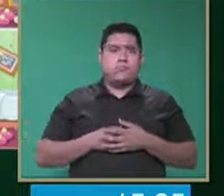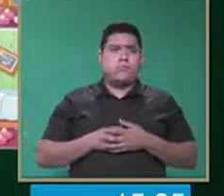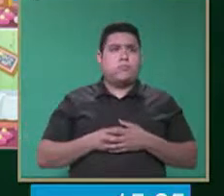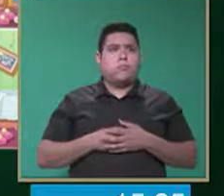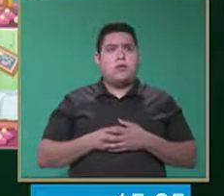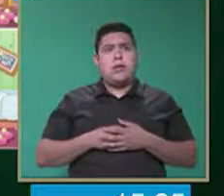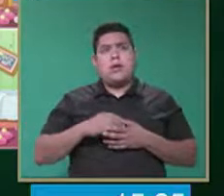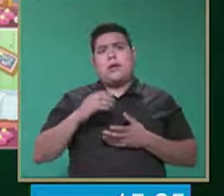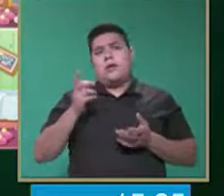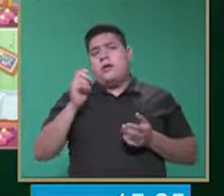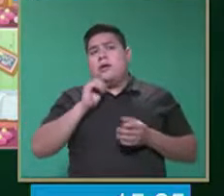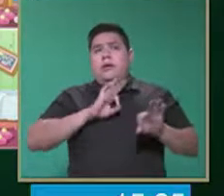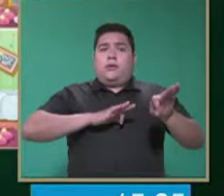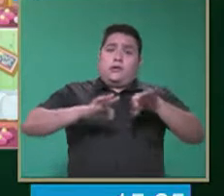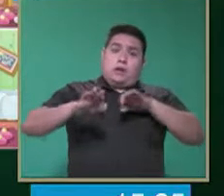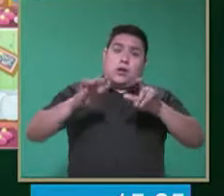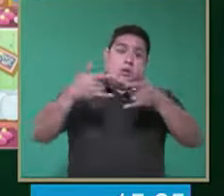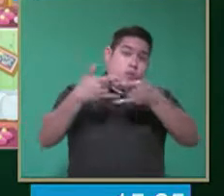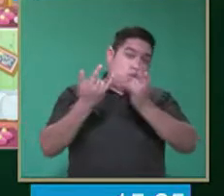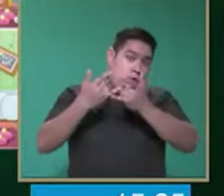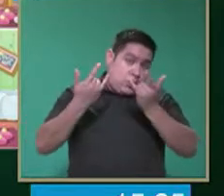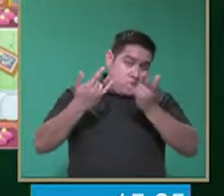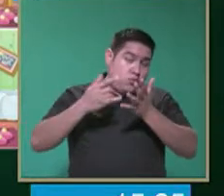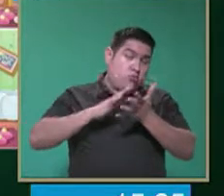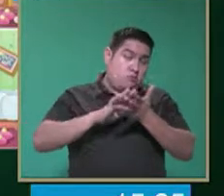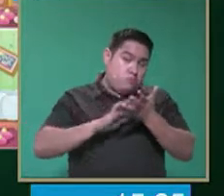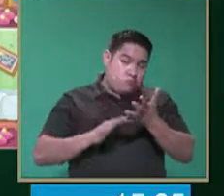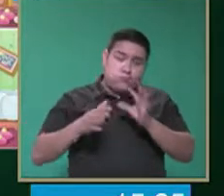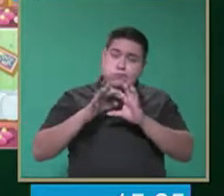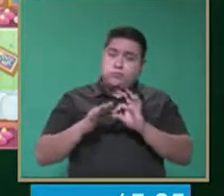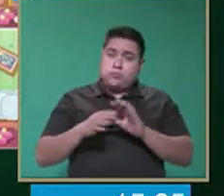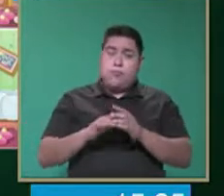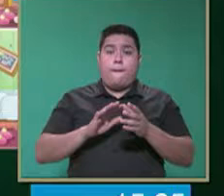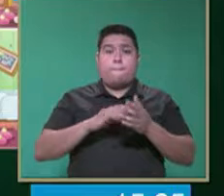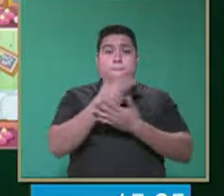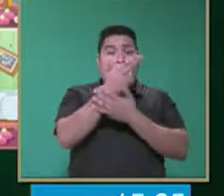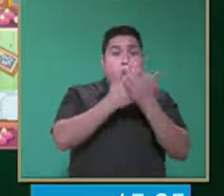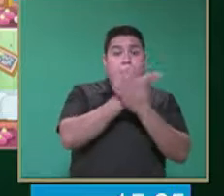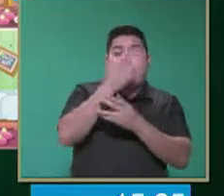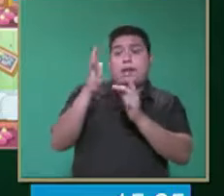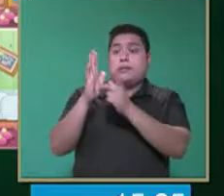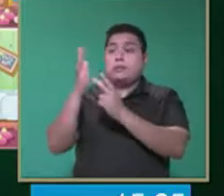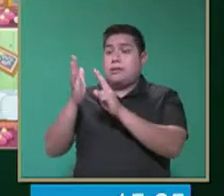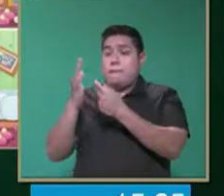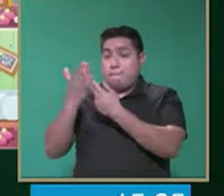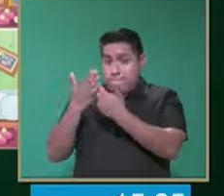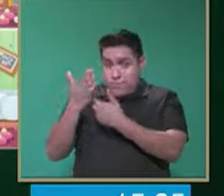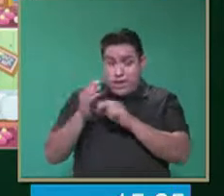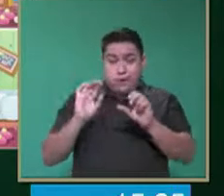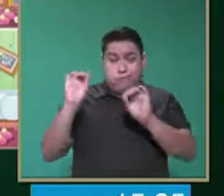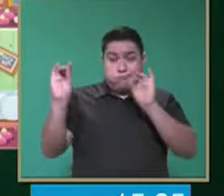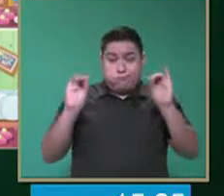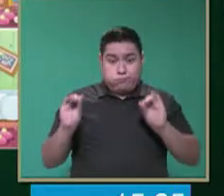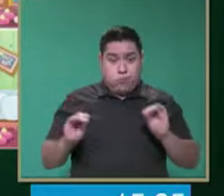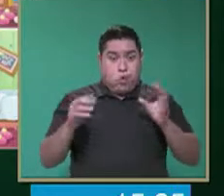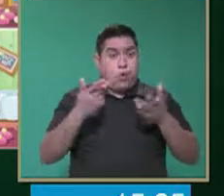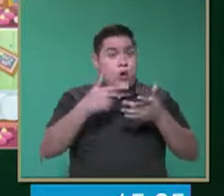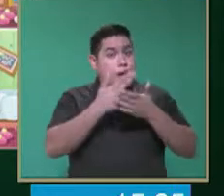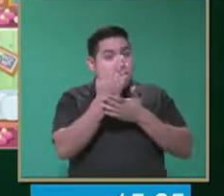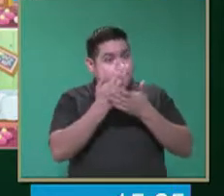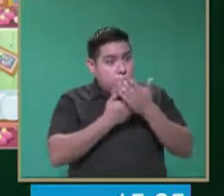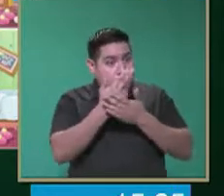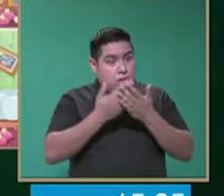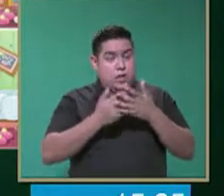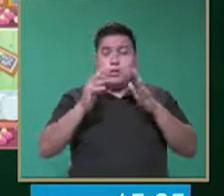podemos trabajar con un cuento que tenga más imágenes que palabras, nosotros lo contamos y